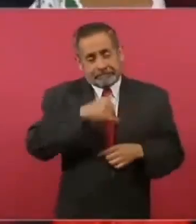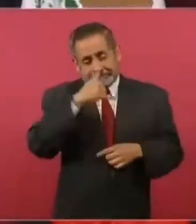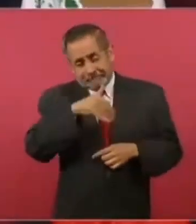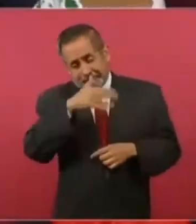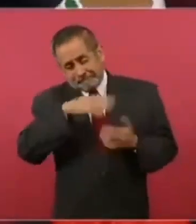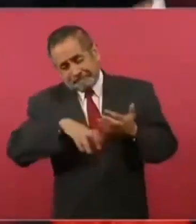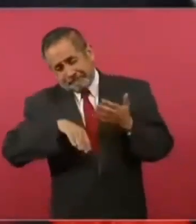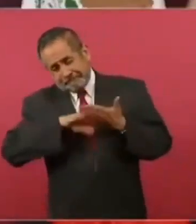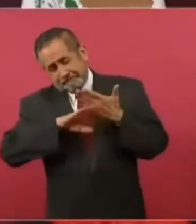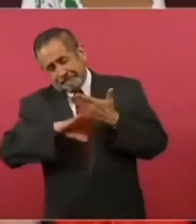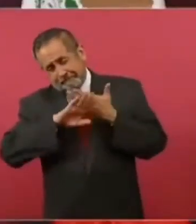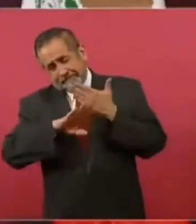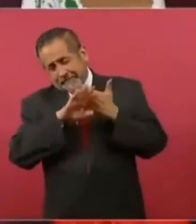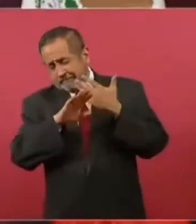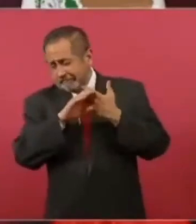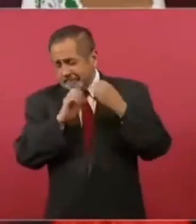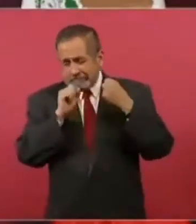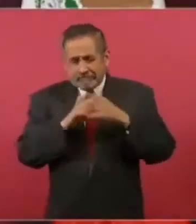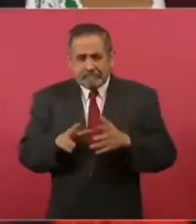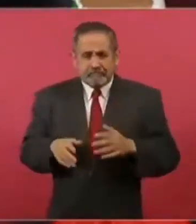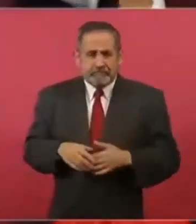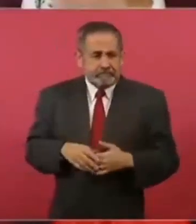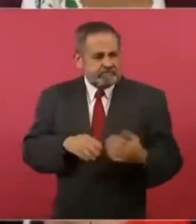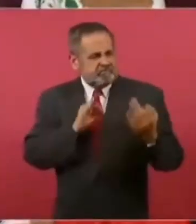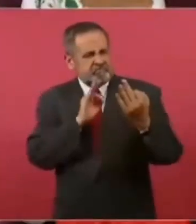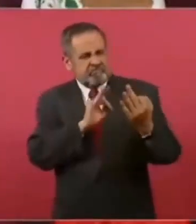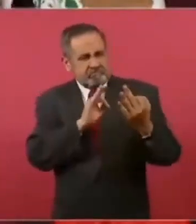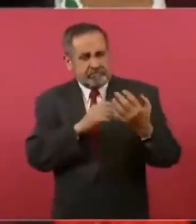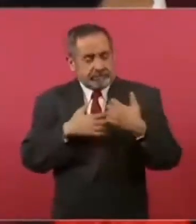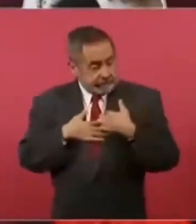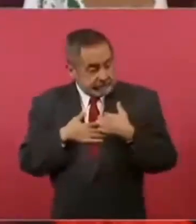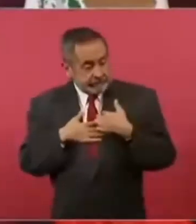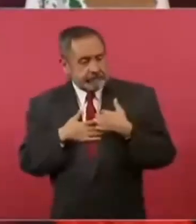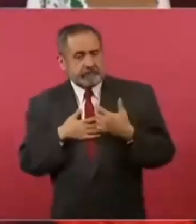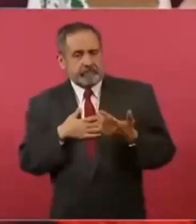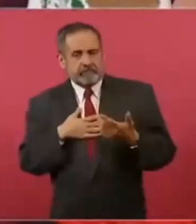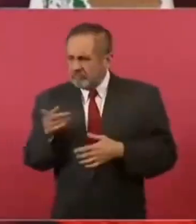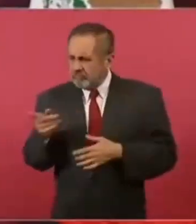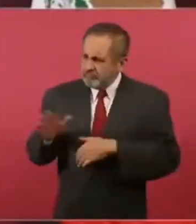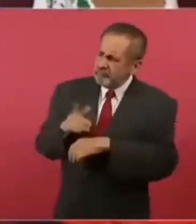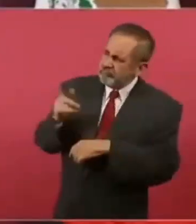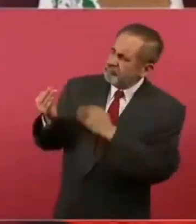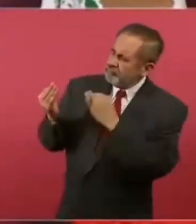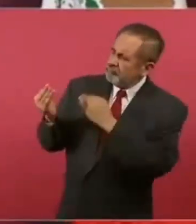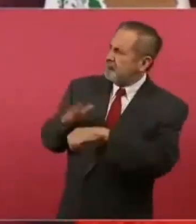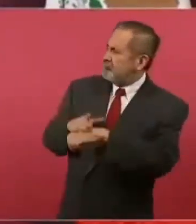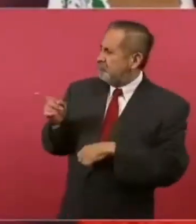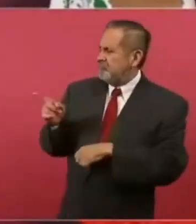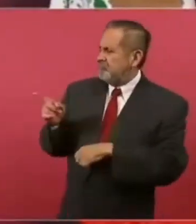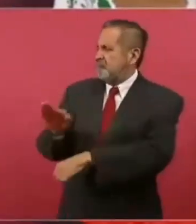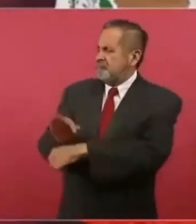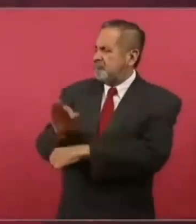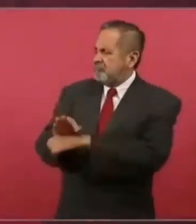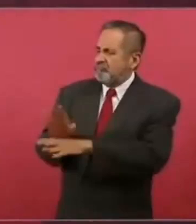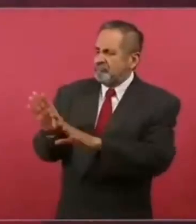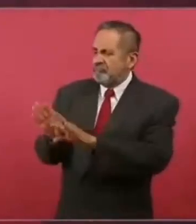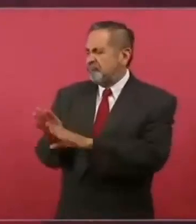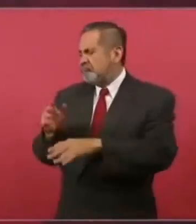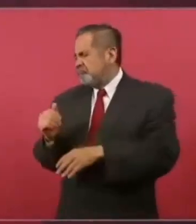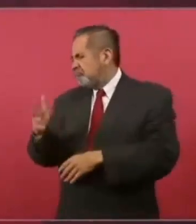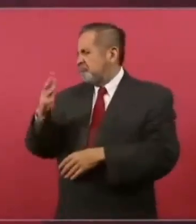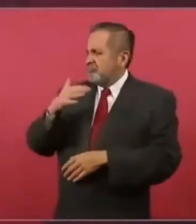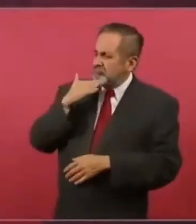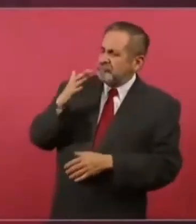muchísimo. Me enfrentaban diciendo que cómo protegíamos a una gente